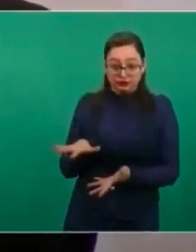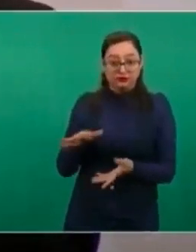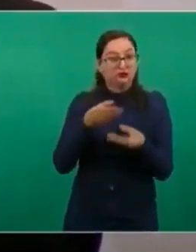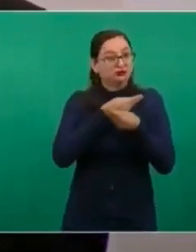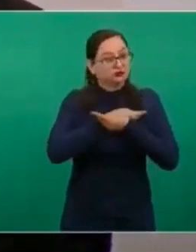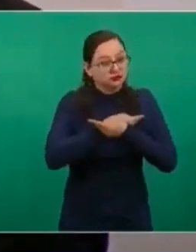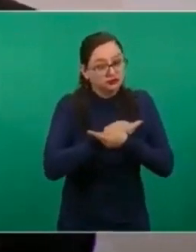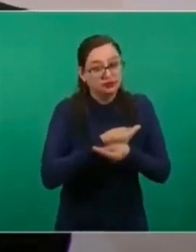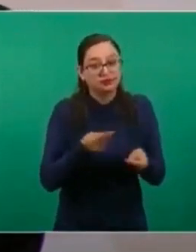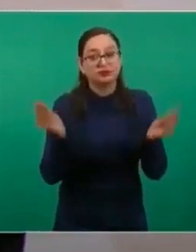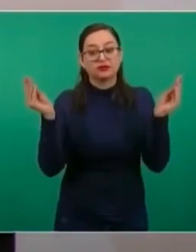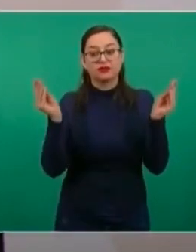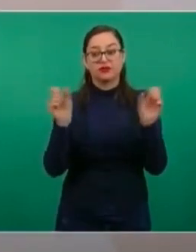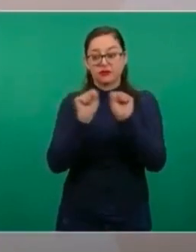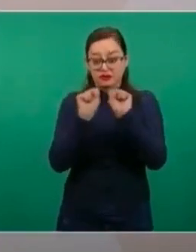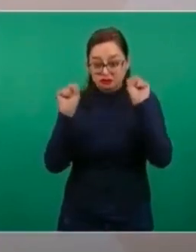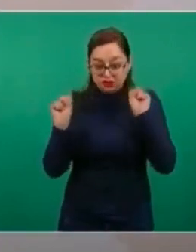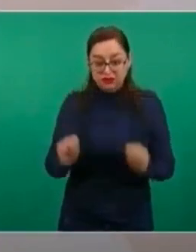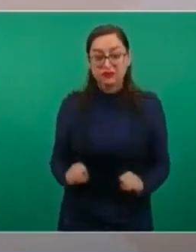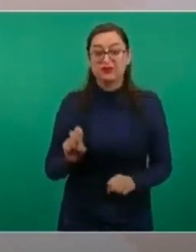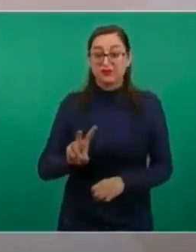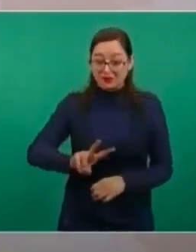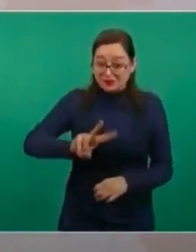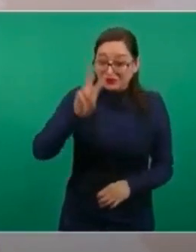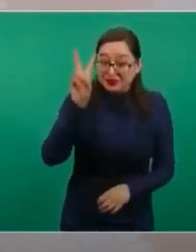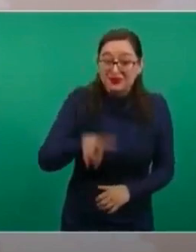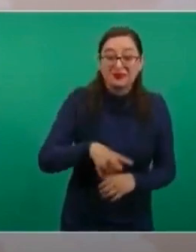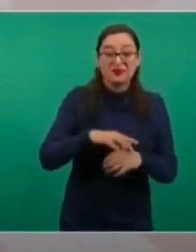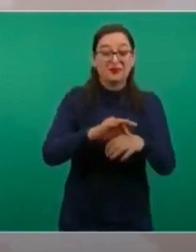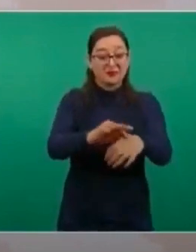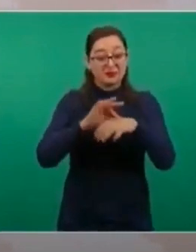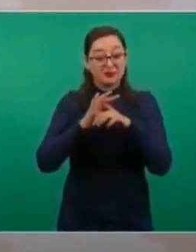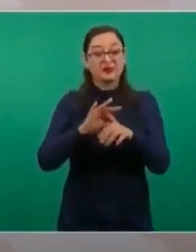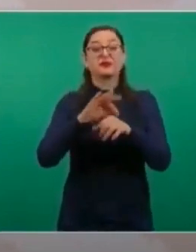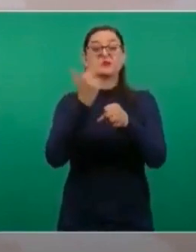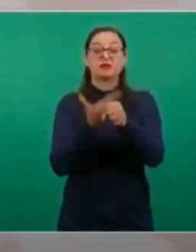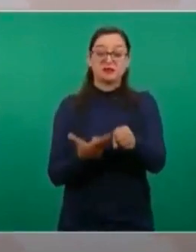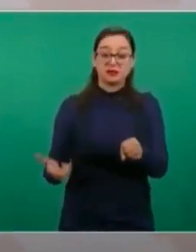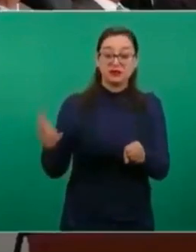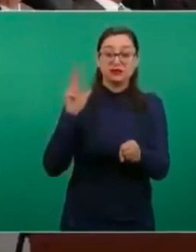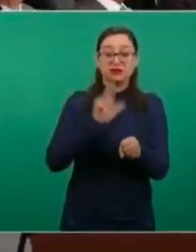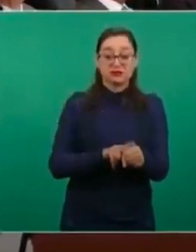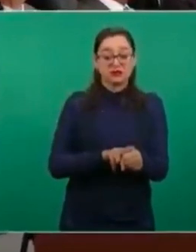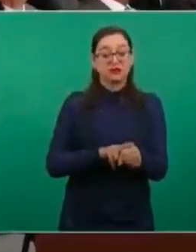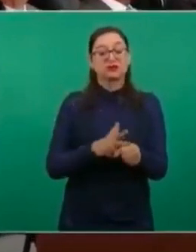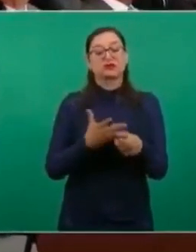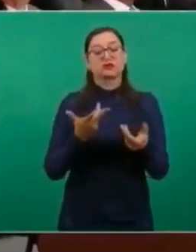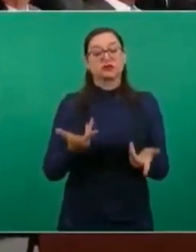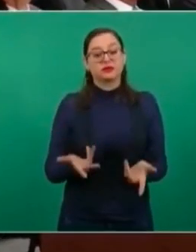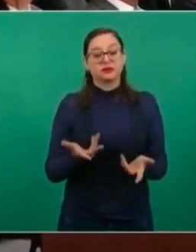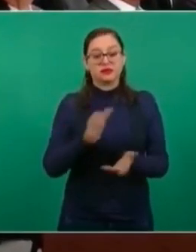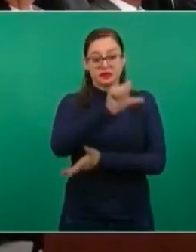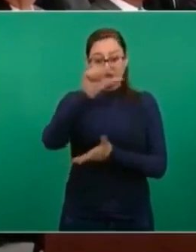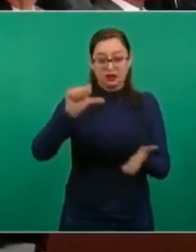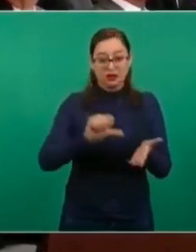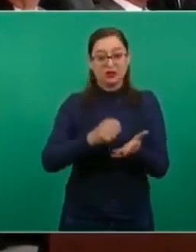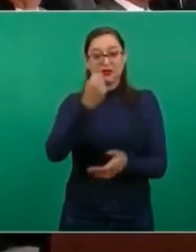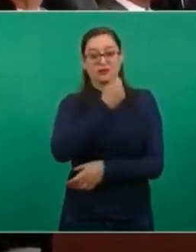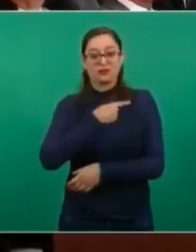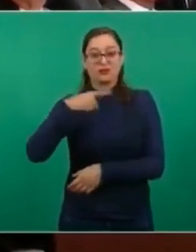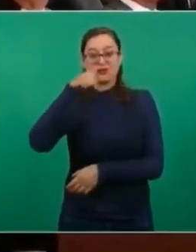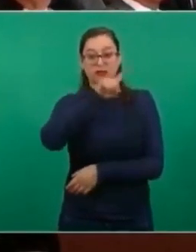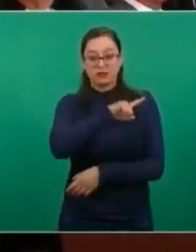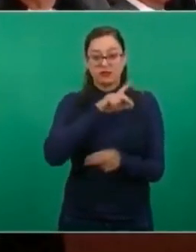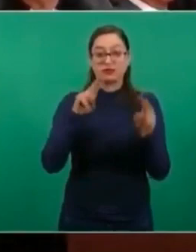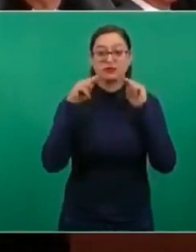para que lleguen los medicamentos a hospitales, bueno, a centros de salud, a unidades